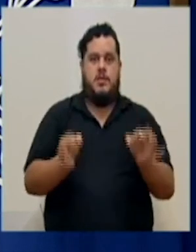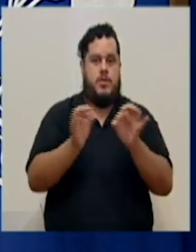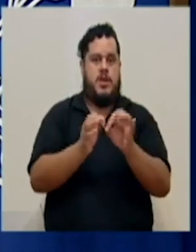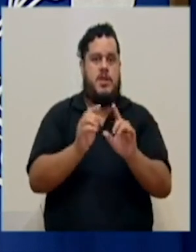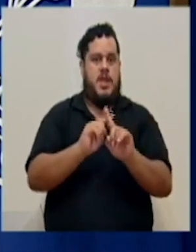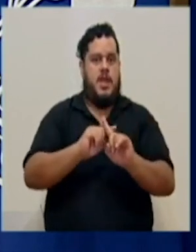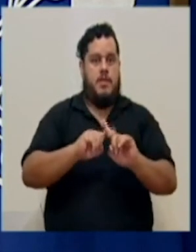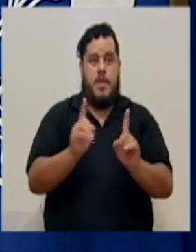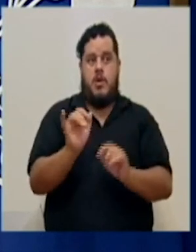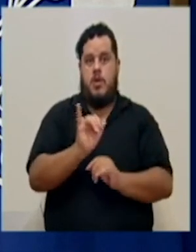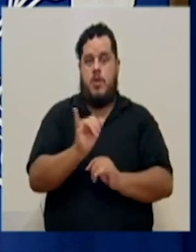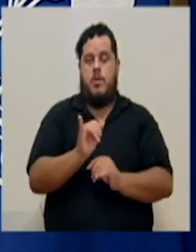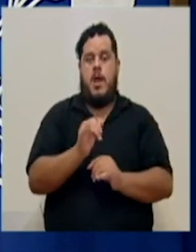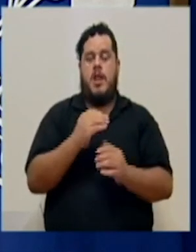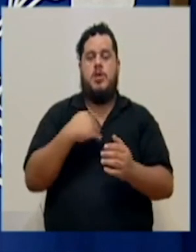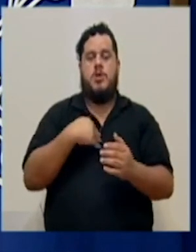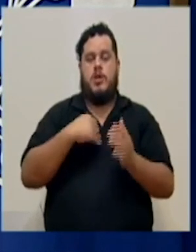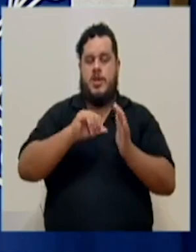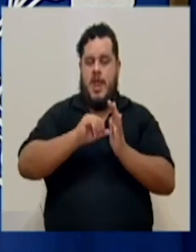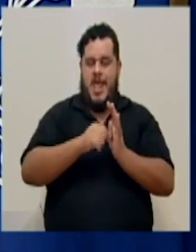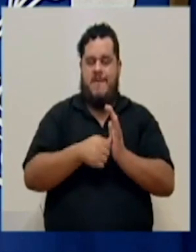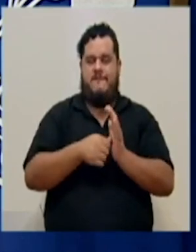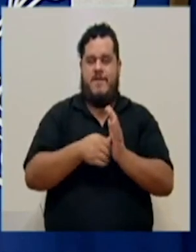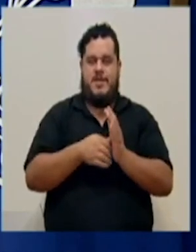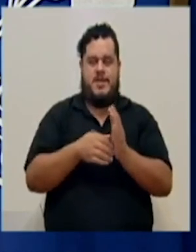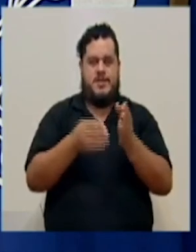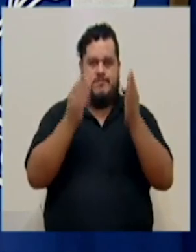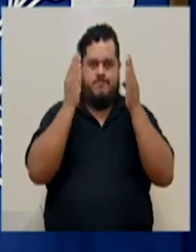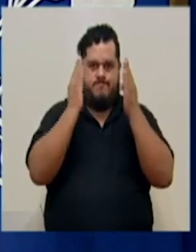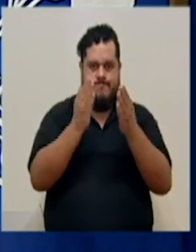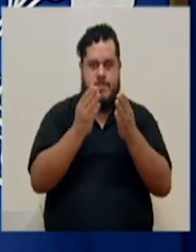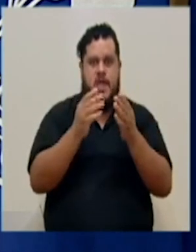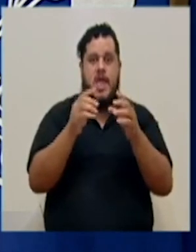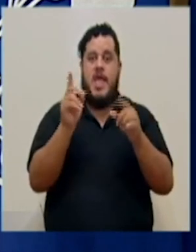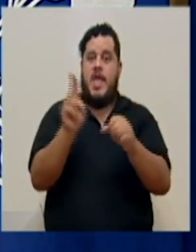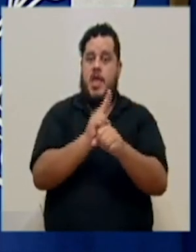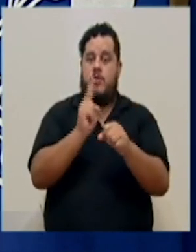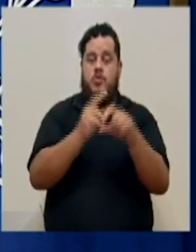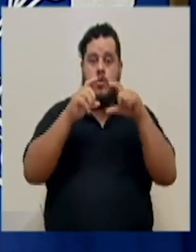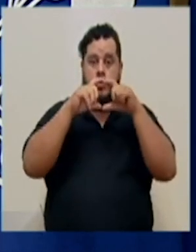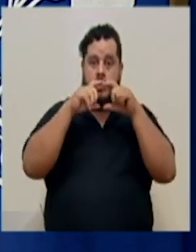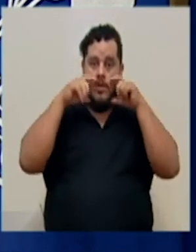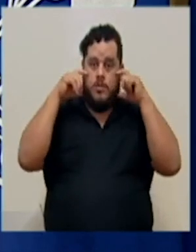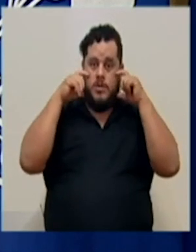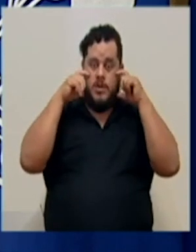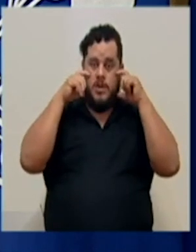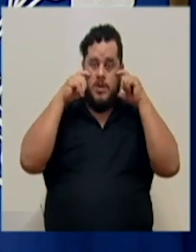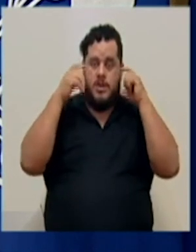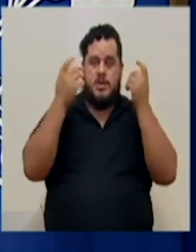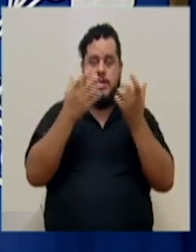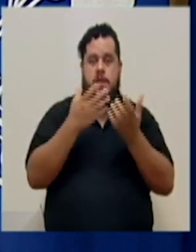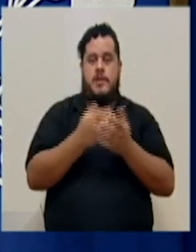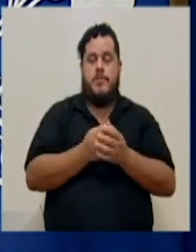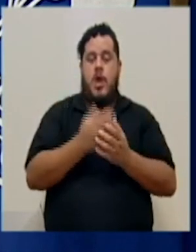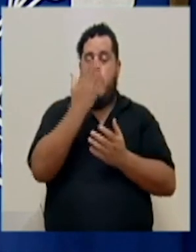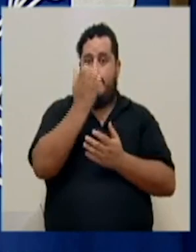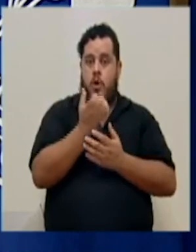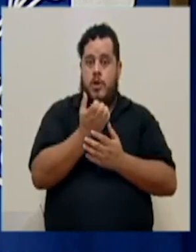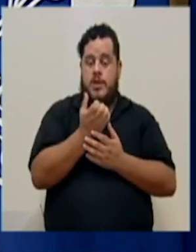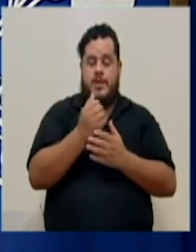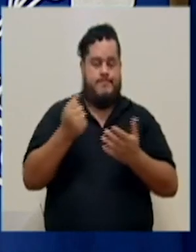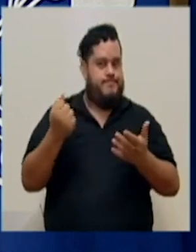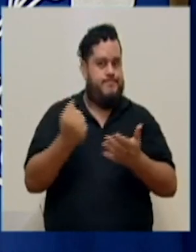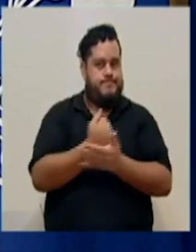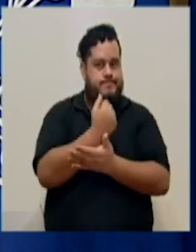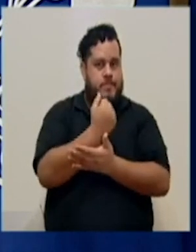quiero hacer énfasis en el uso correcto de las mascarillas, de los cubrebocas. Porque